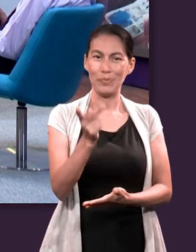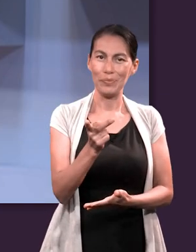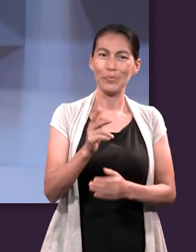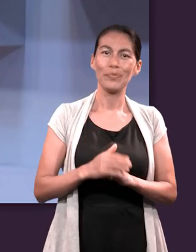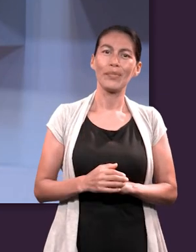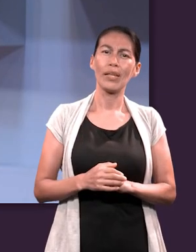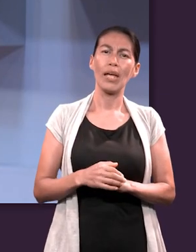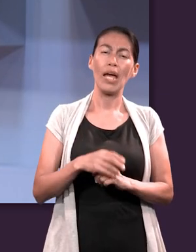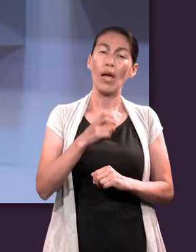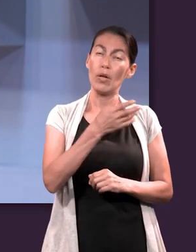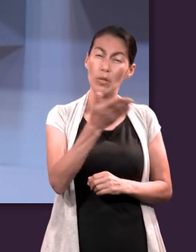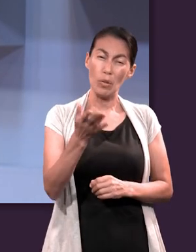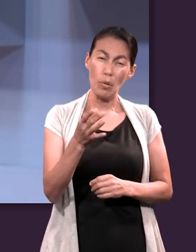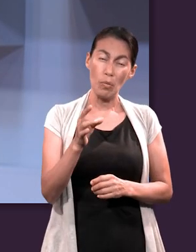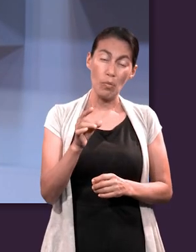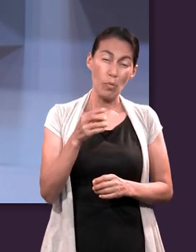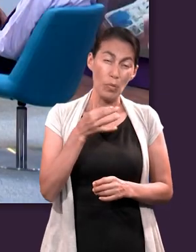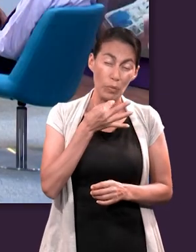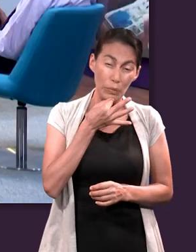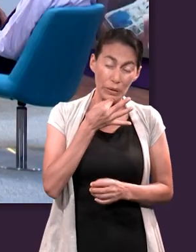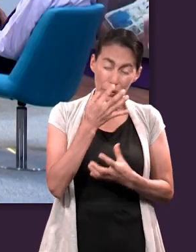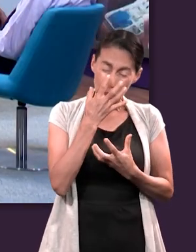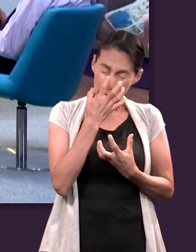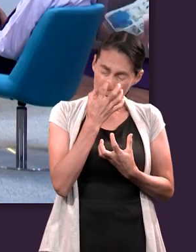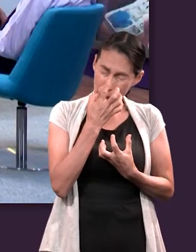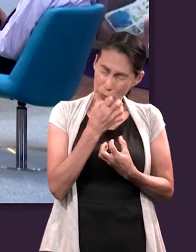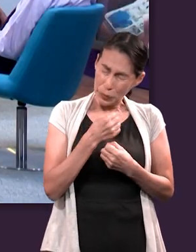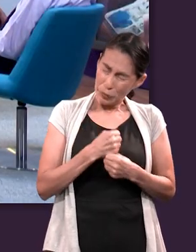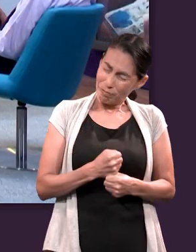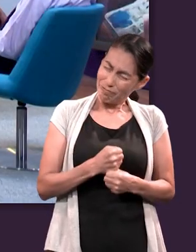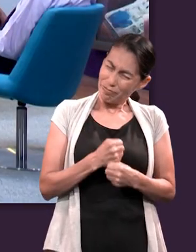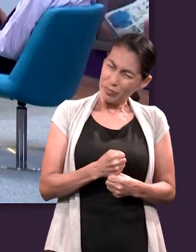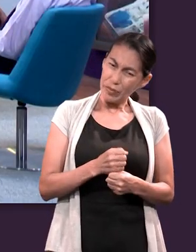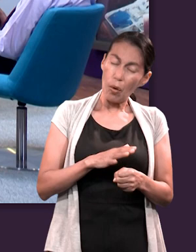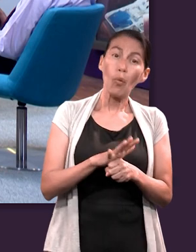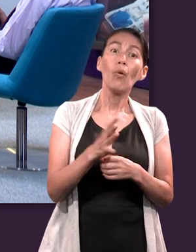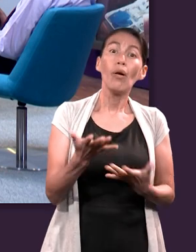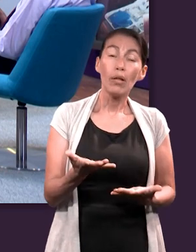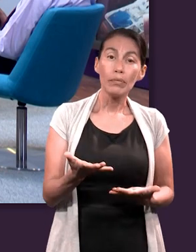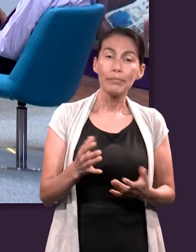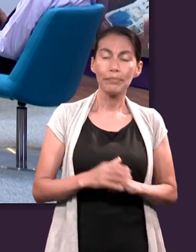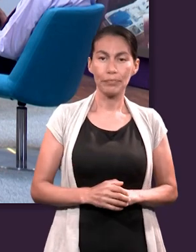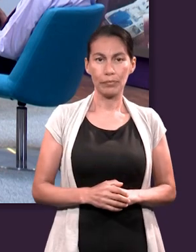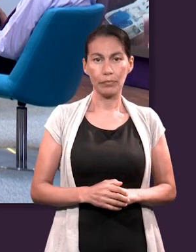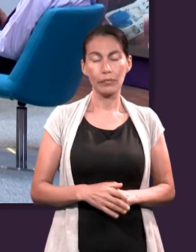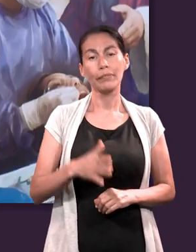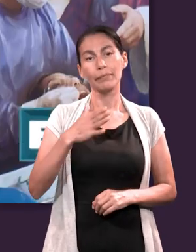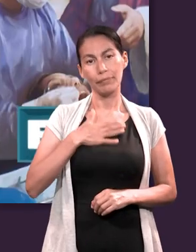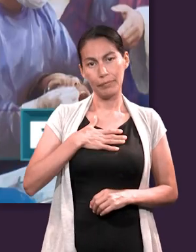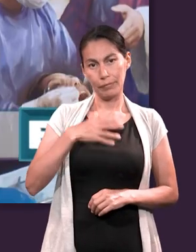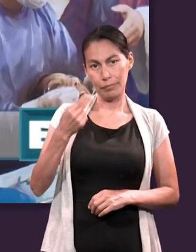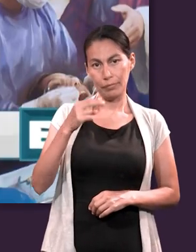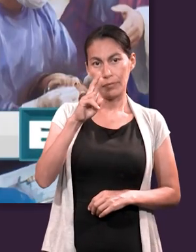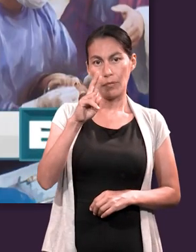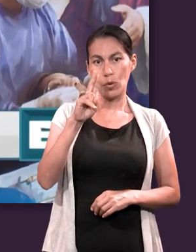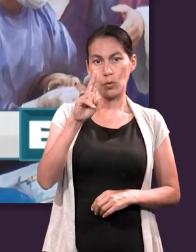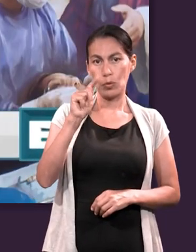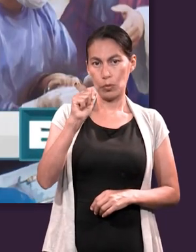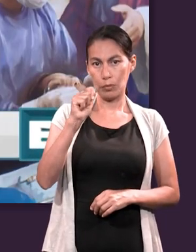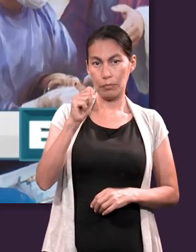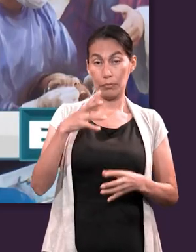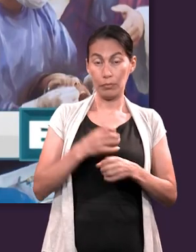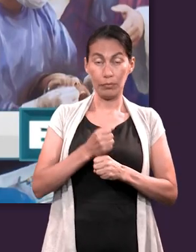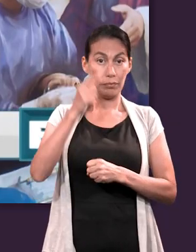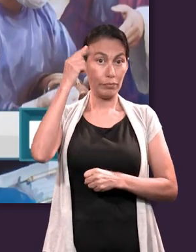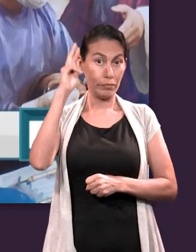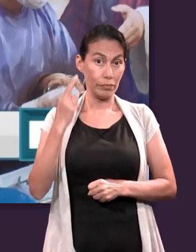pregunta. ¿Cuál fue el momento más triste de tu vida? Muy bien, mi nombre es Ruth